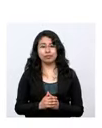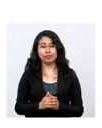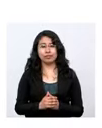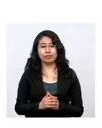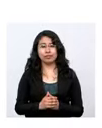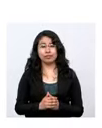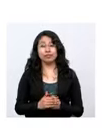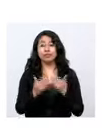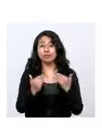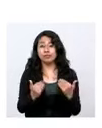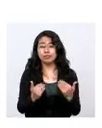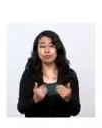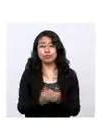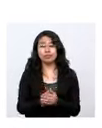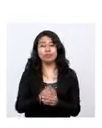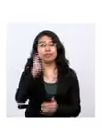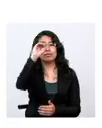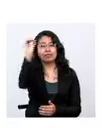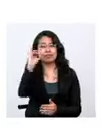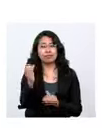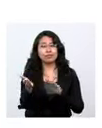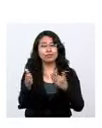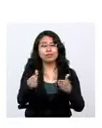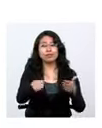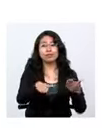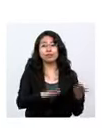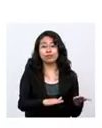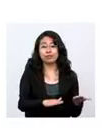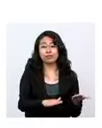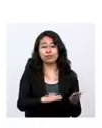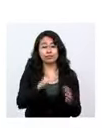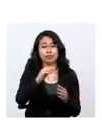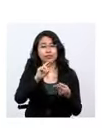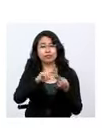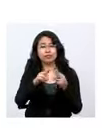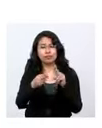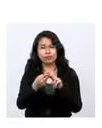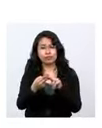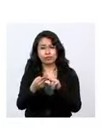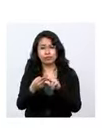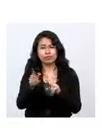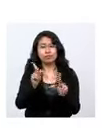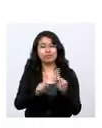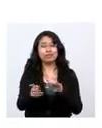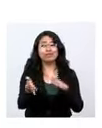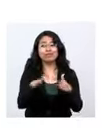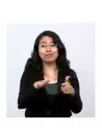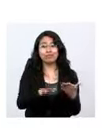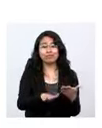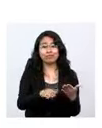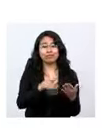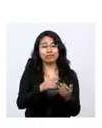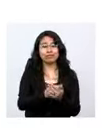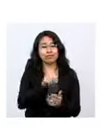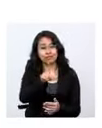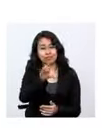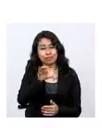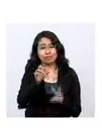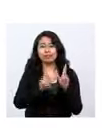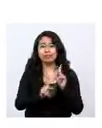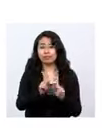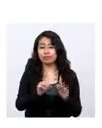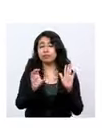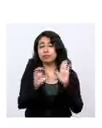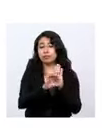Asimismo, la tasa de letalidad que corresponde a el número de muertos por cada 100 habitantes,